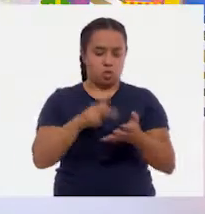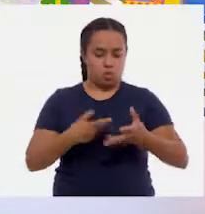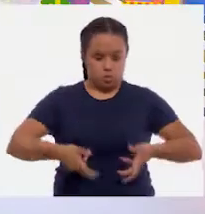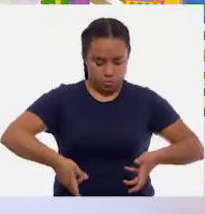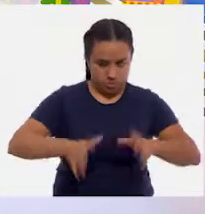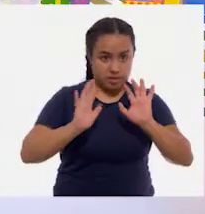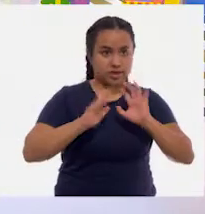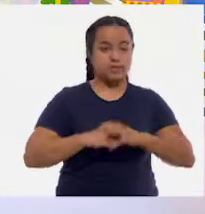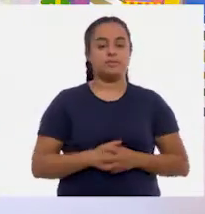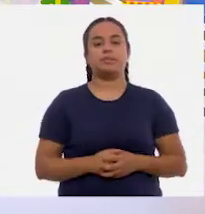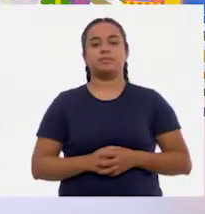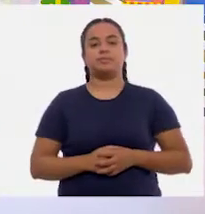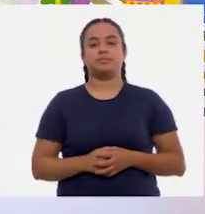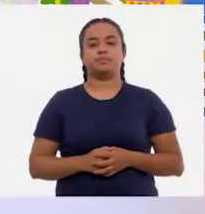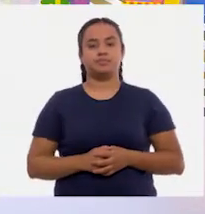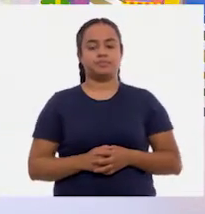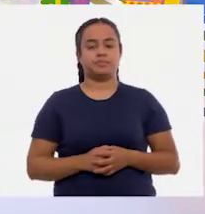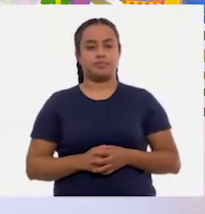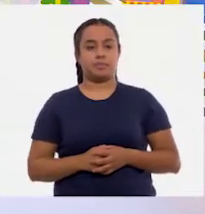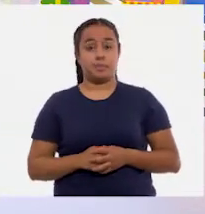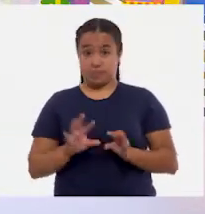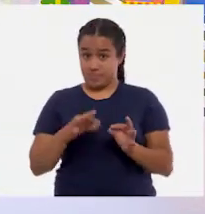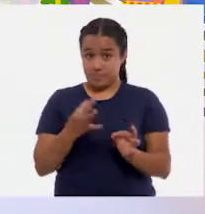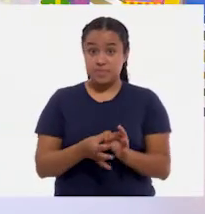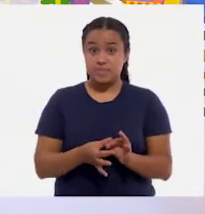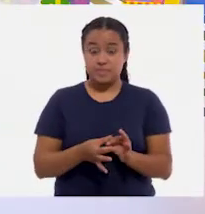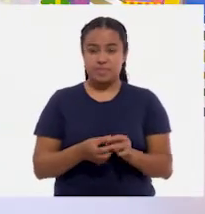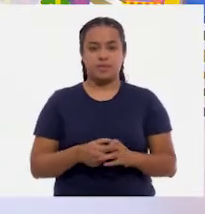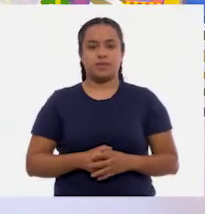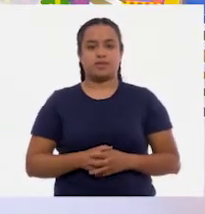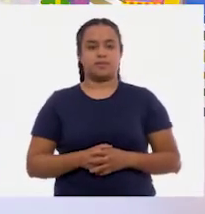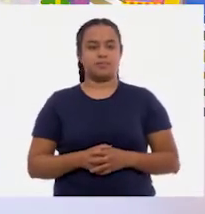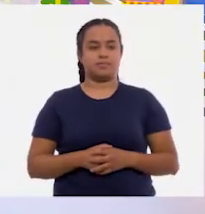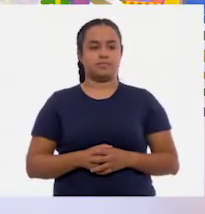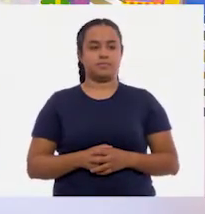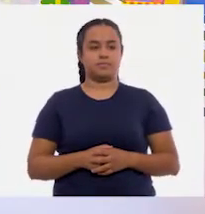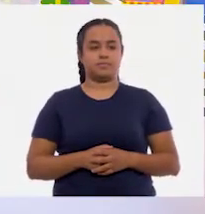Muy bien. ¿Listo, niñas y niños? Ahí voy.